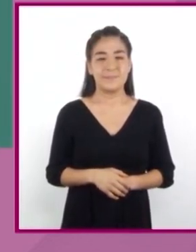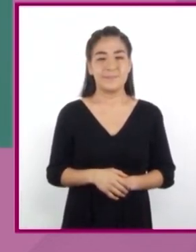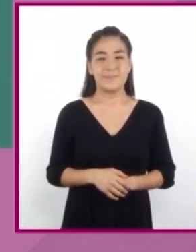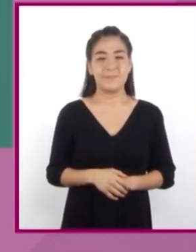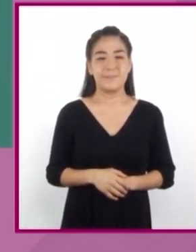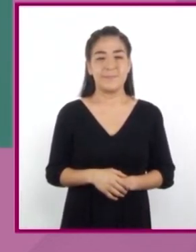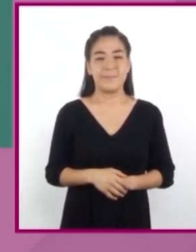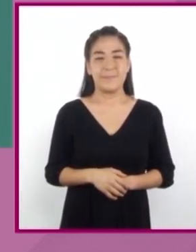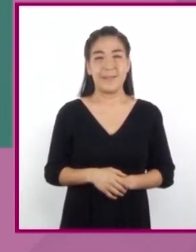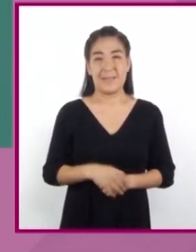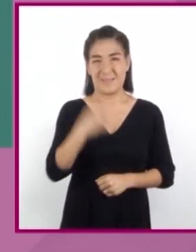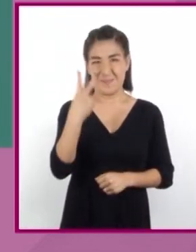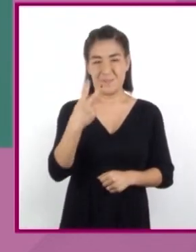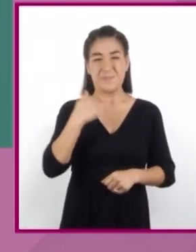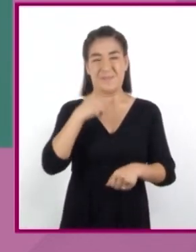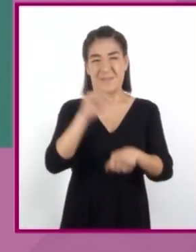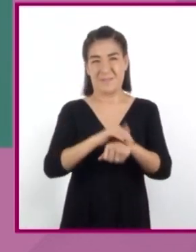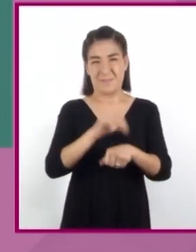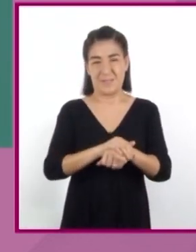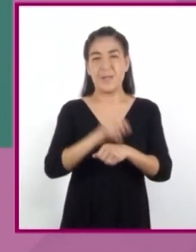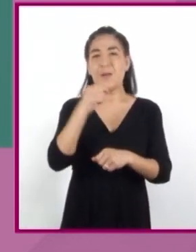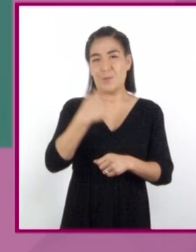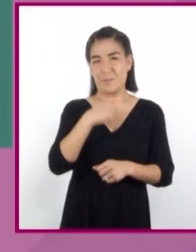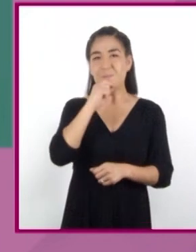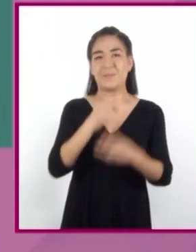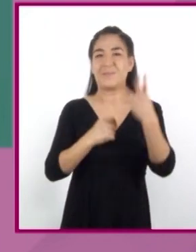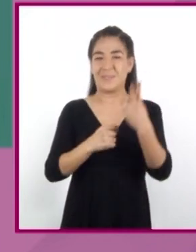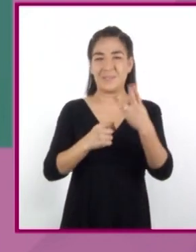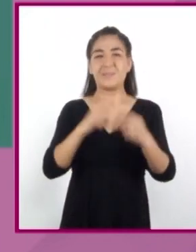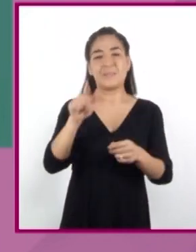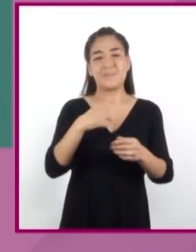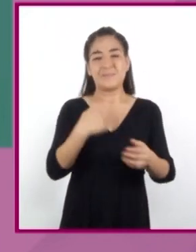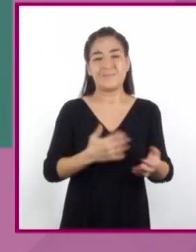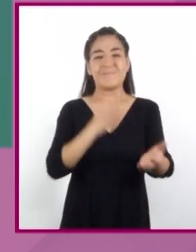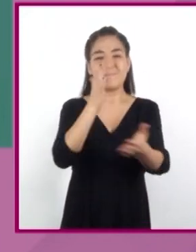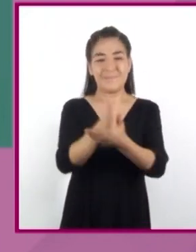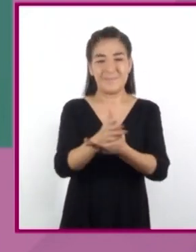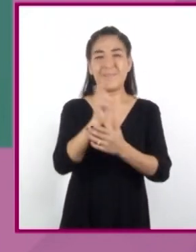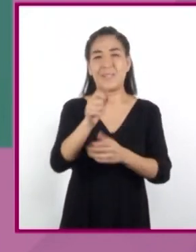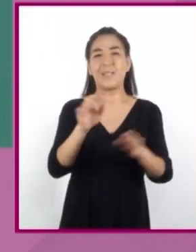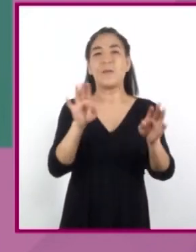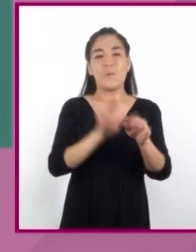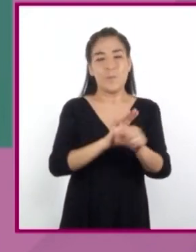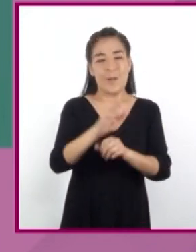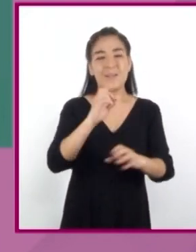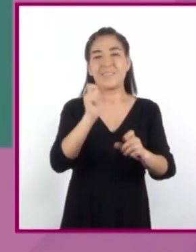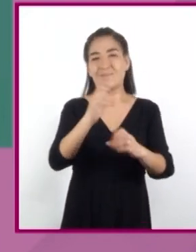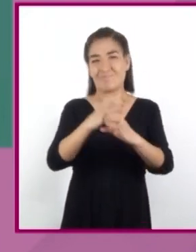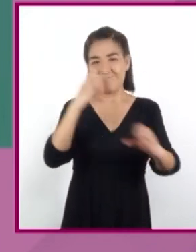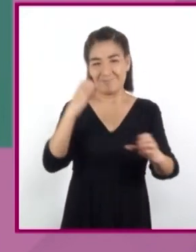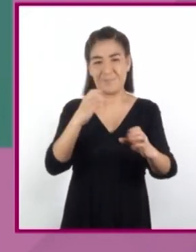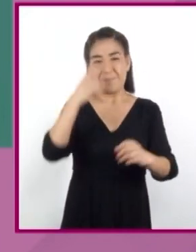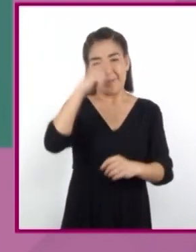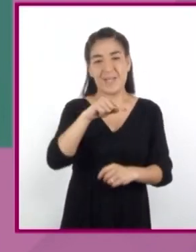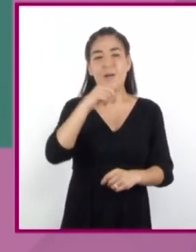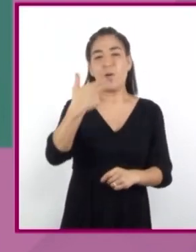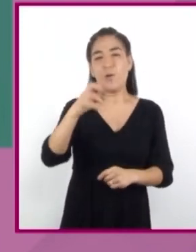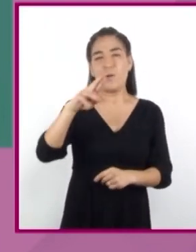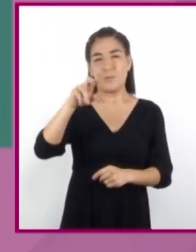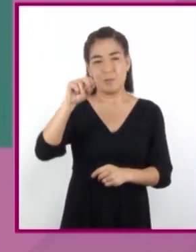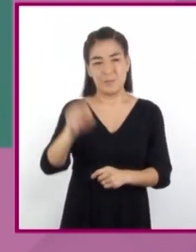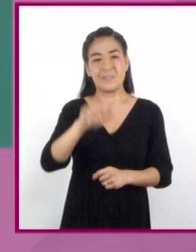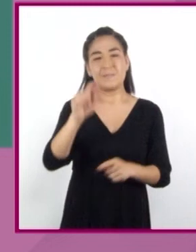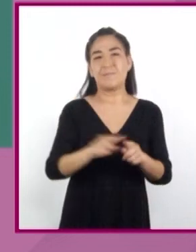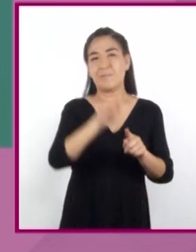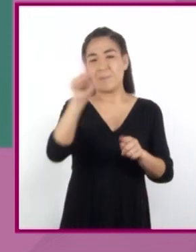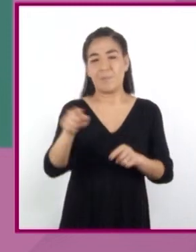Dos de mis amigos y yo tomamos el transporte público desde Hornos a Puerto Márquez. Y yo decidí pagar el pasaje de todos. El chofer